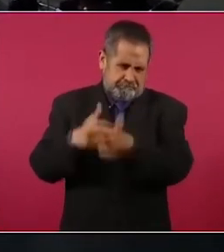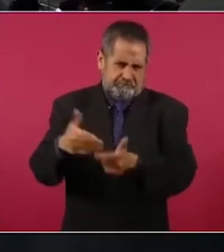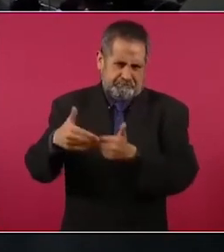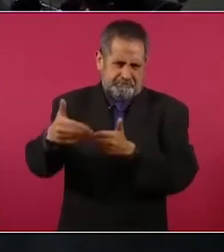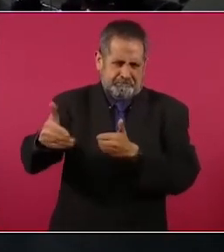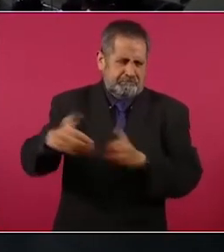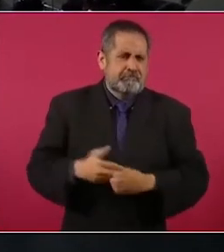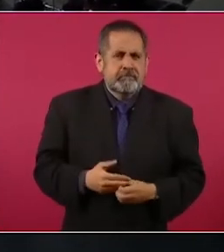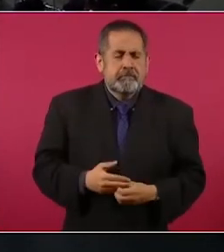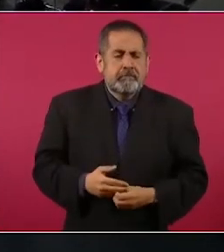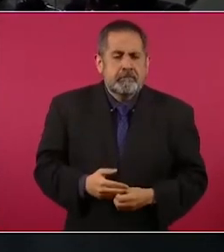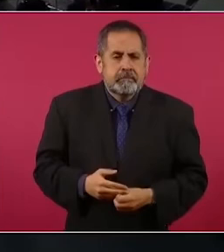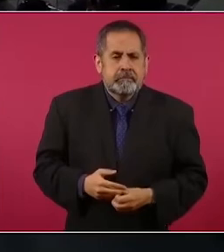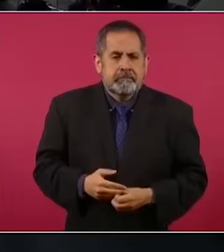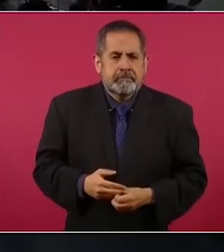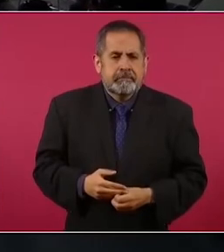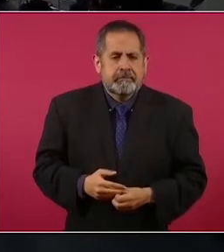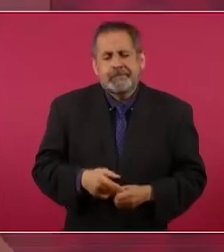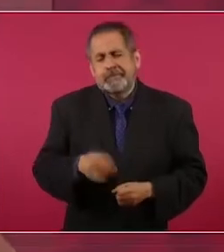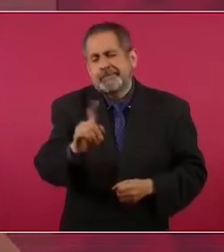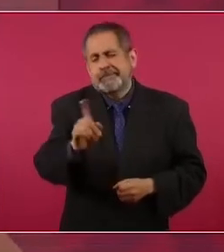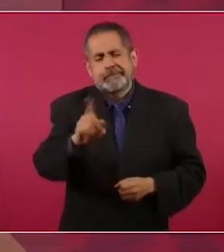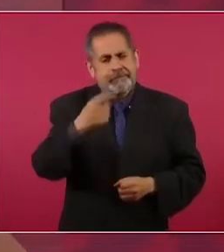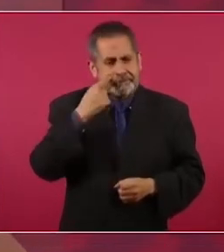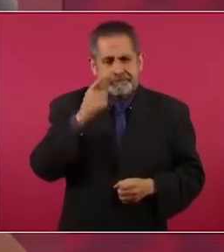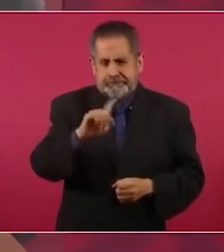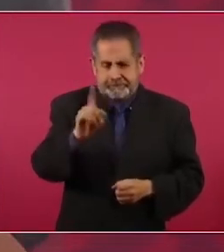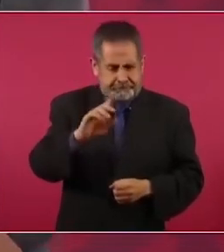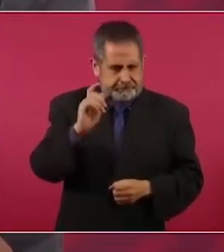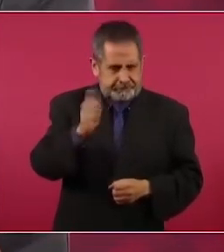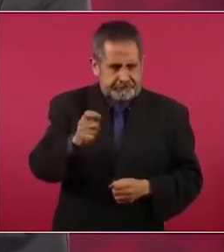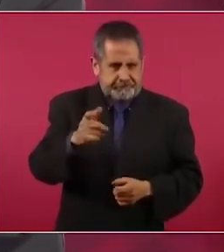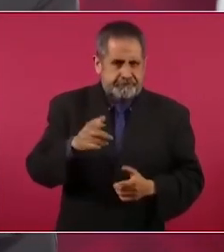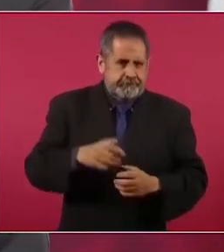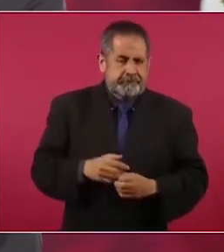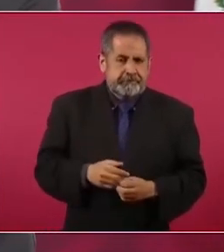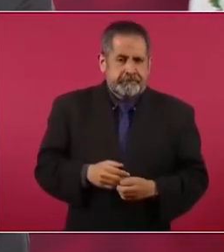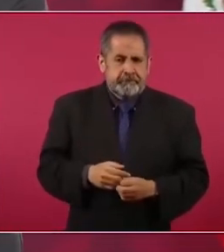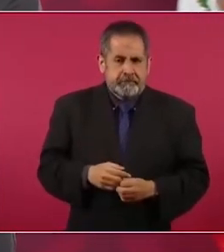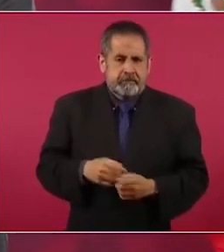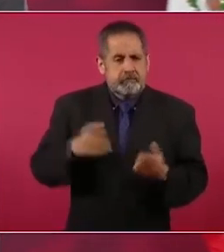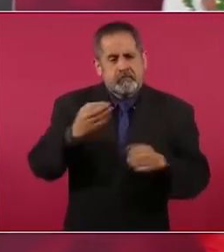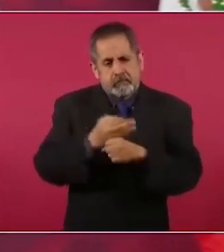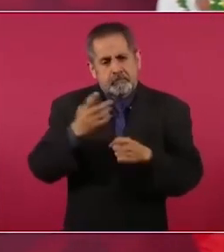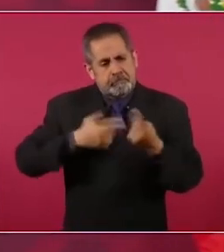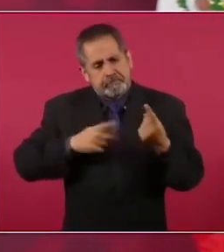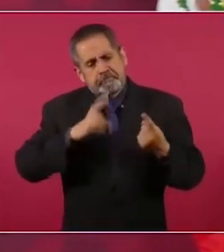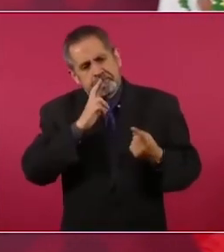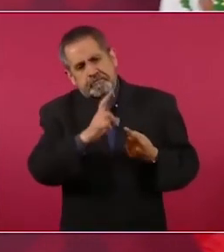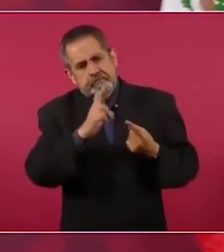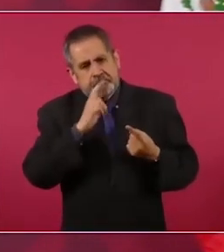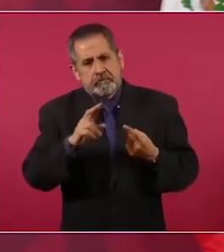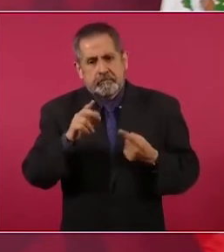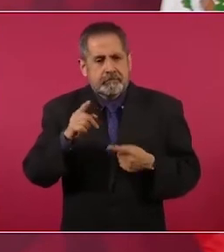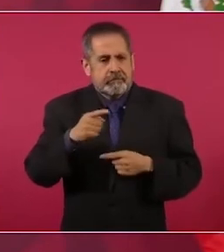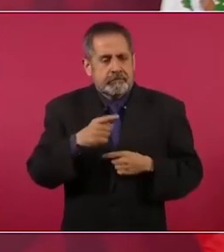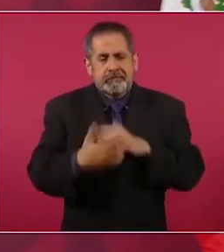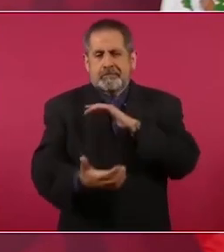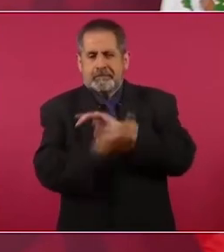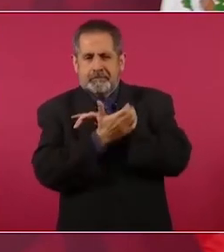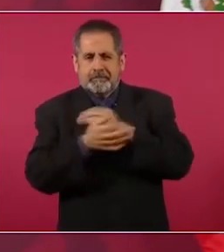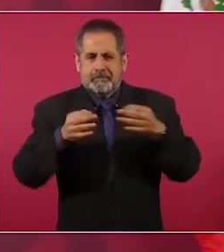No, no, lo que hay hacer es contestando los amparos